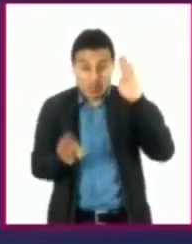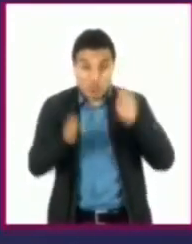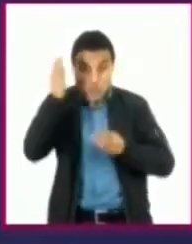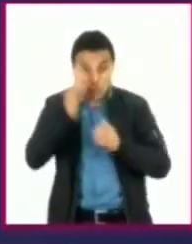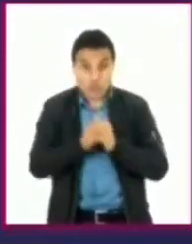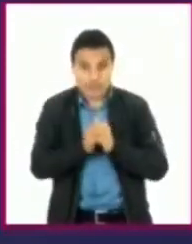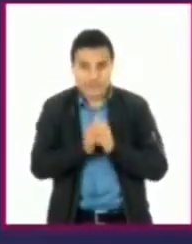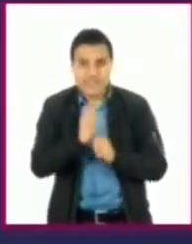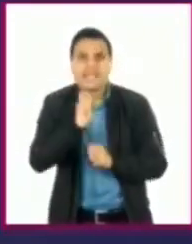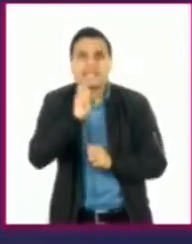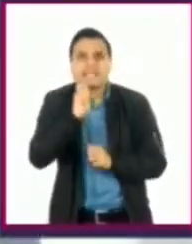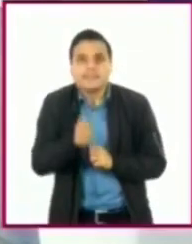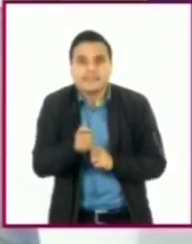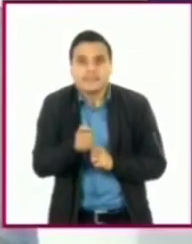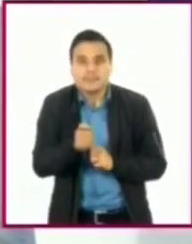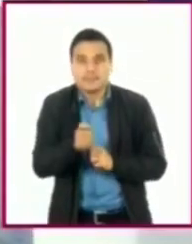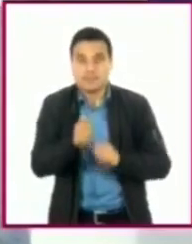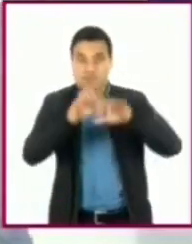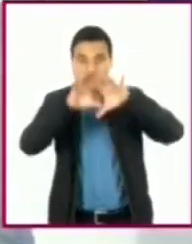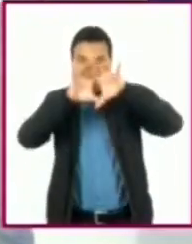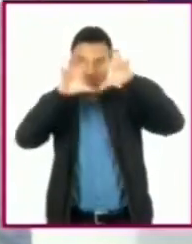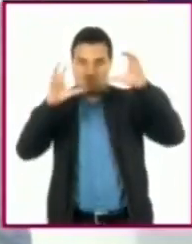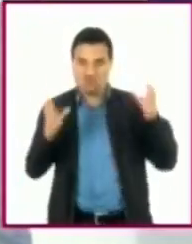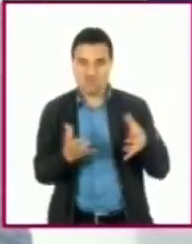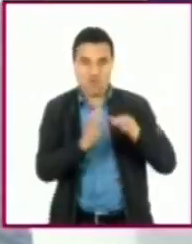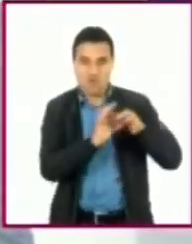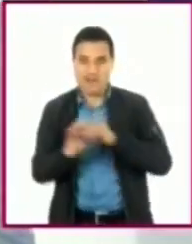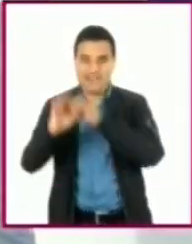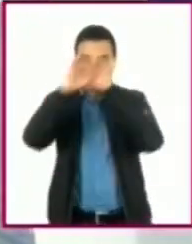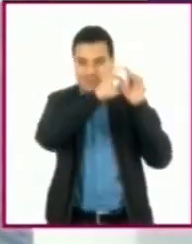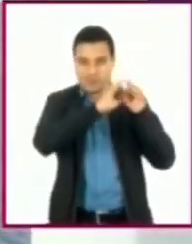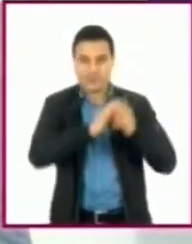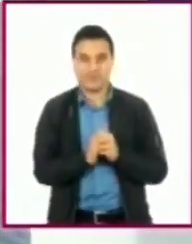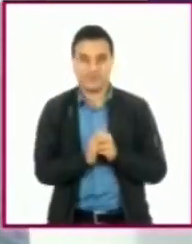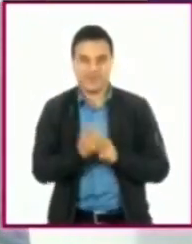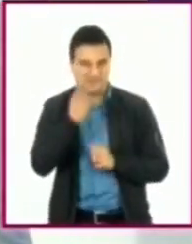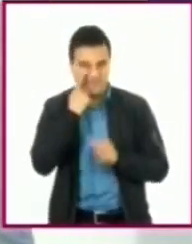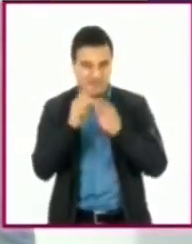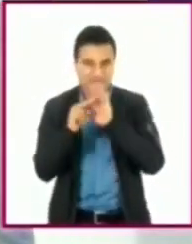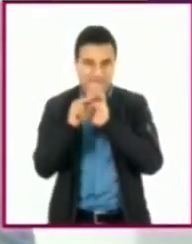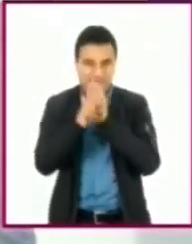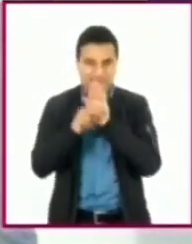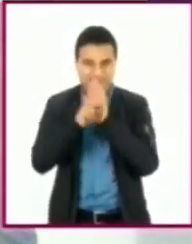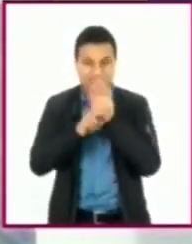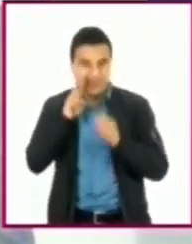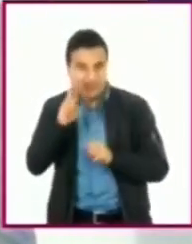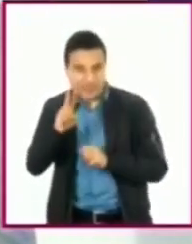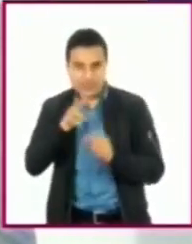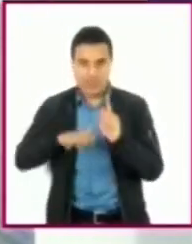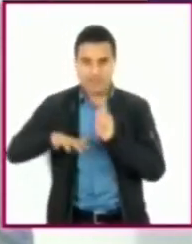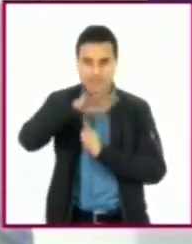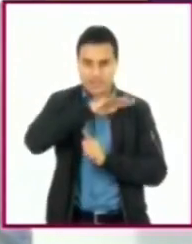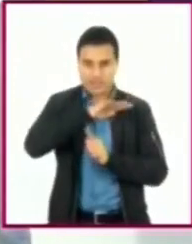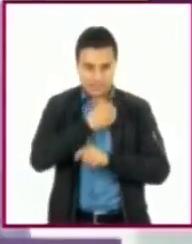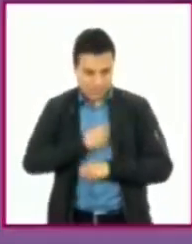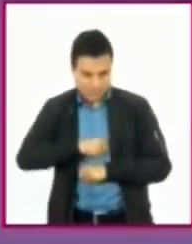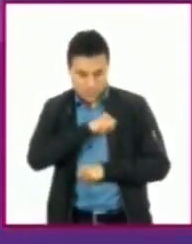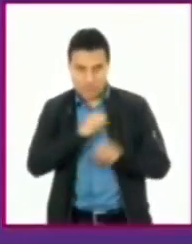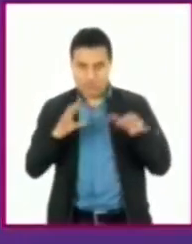un organismo global. Veamos el siguiente video para conocer más sobre la relación entre el ambiente y nuestra salud.